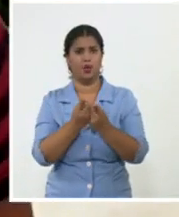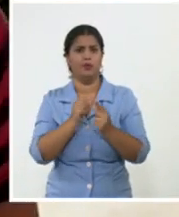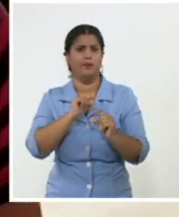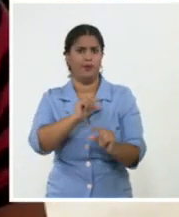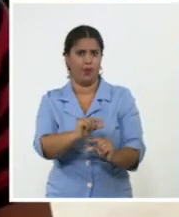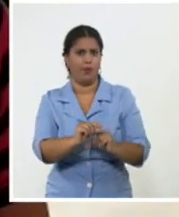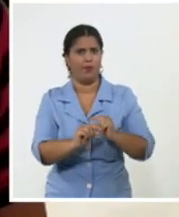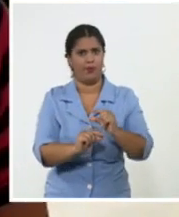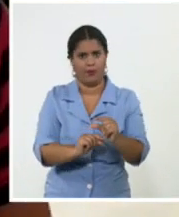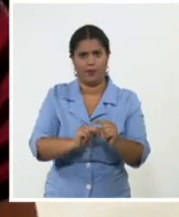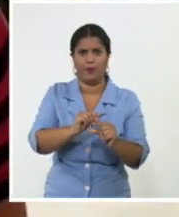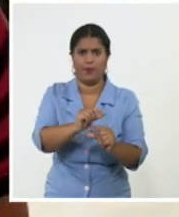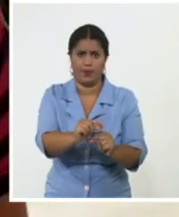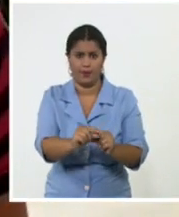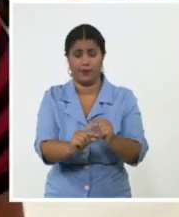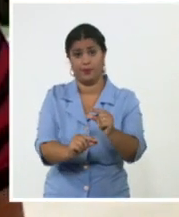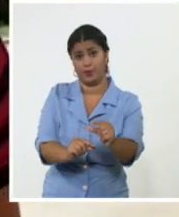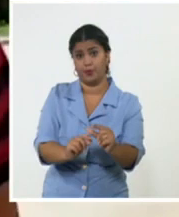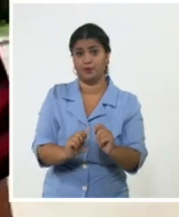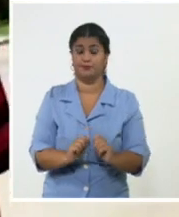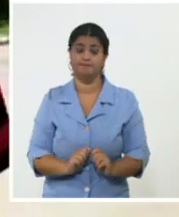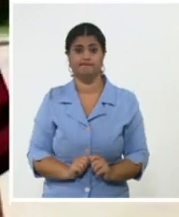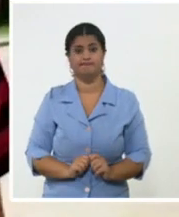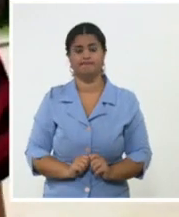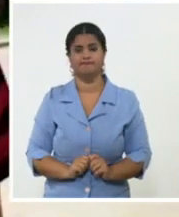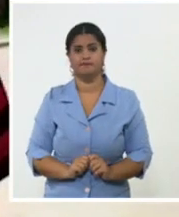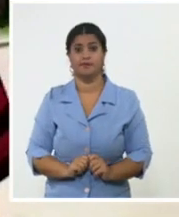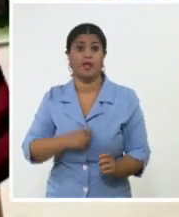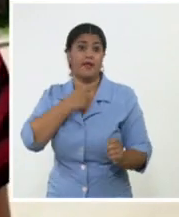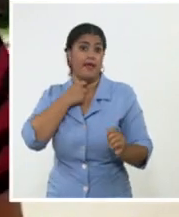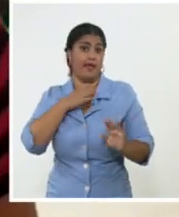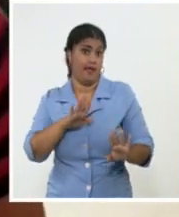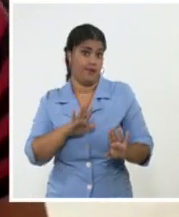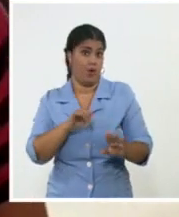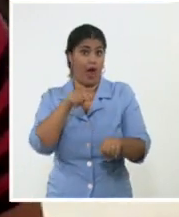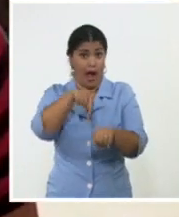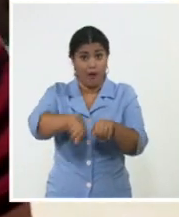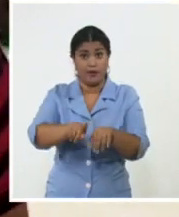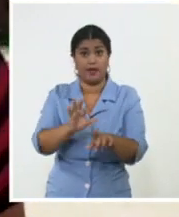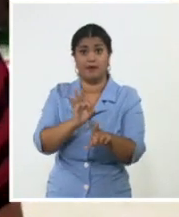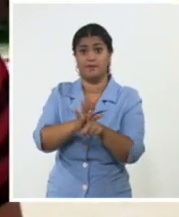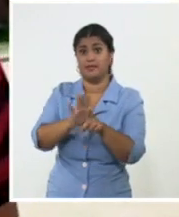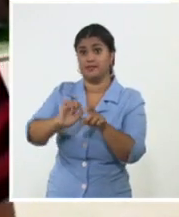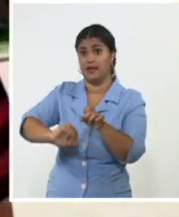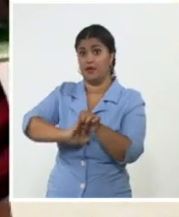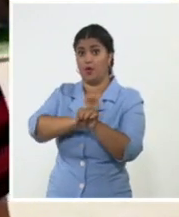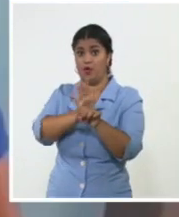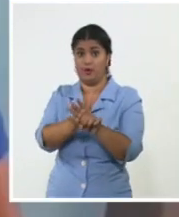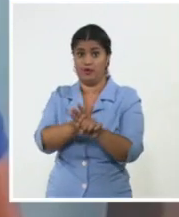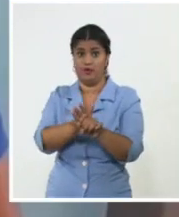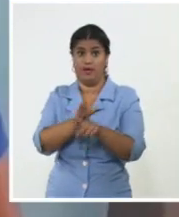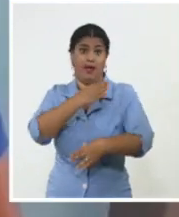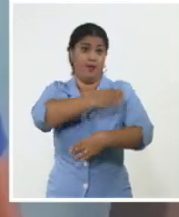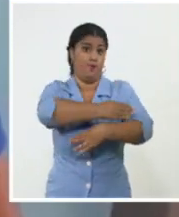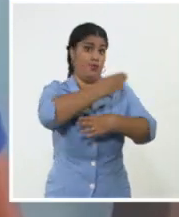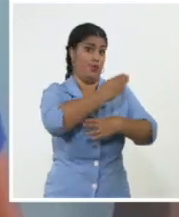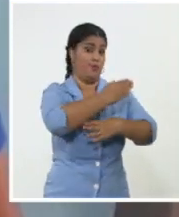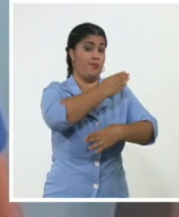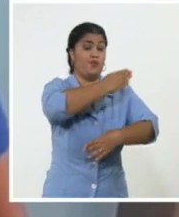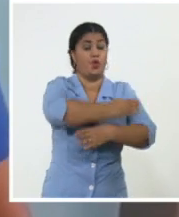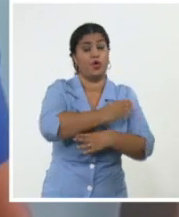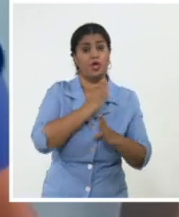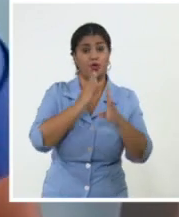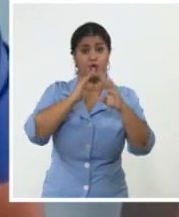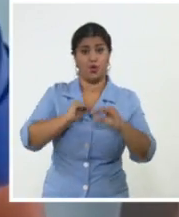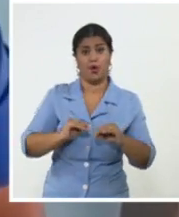Cuba hubiera podido enfrentar mejor esta pandemia de no ser por las medidas restrictivas del bloqueo de Estados Unidos. Creo que lo hacen